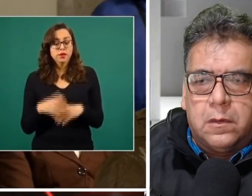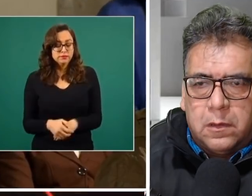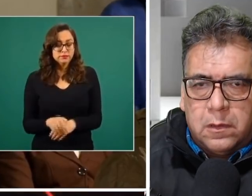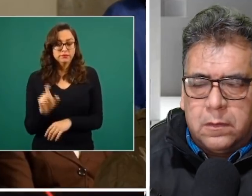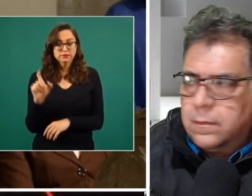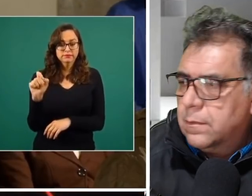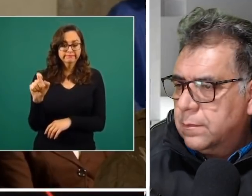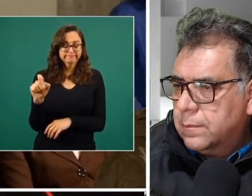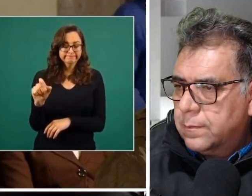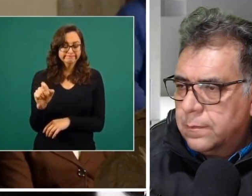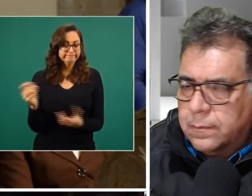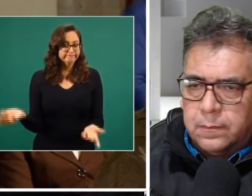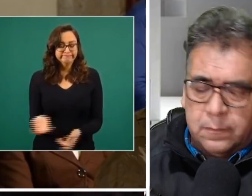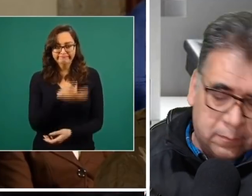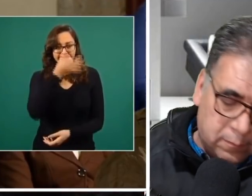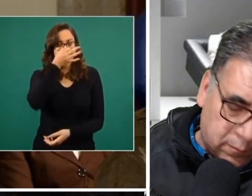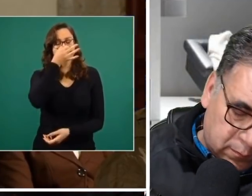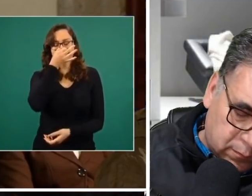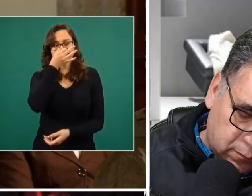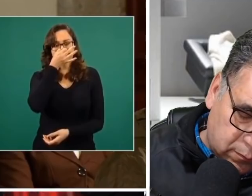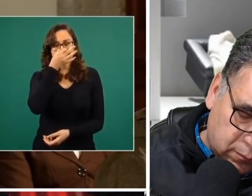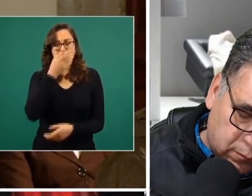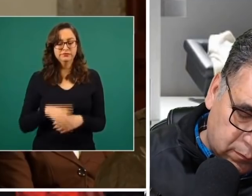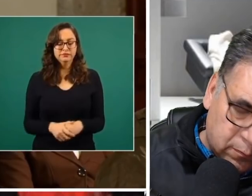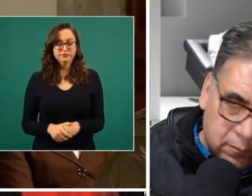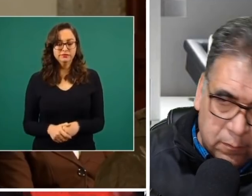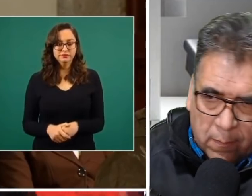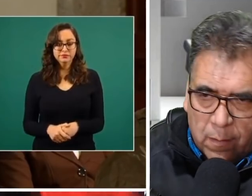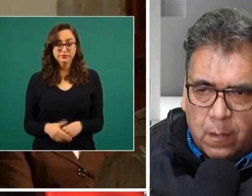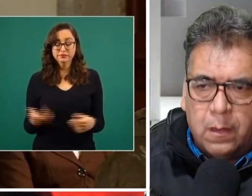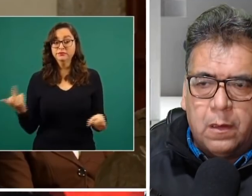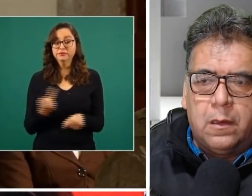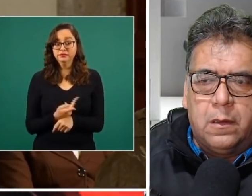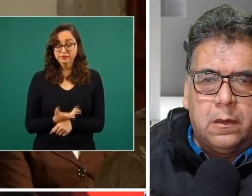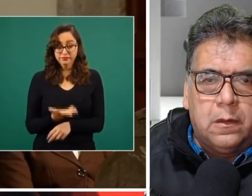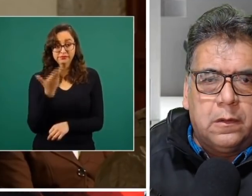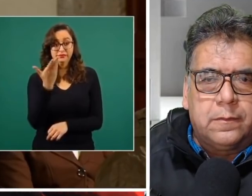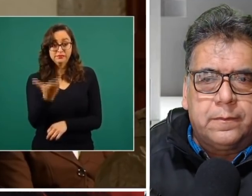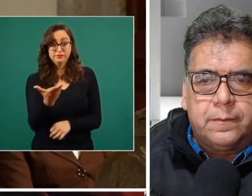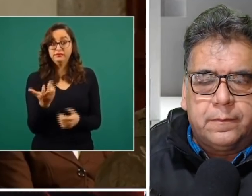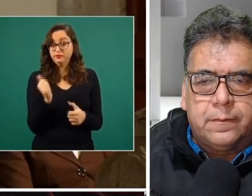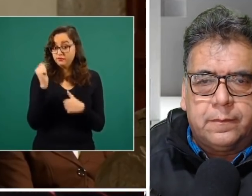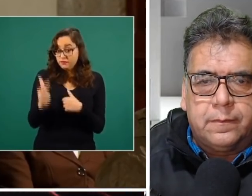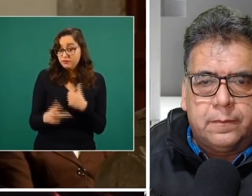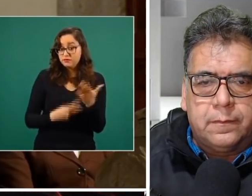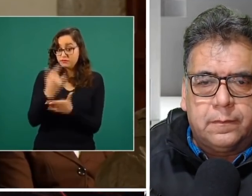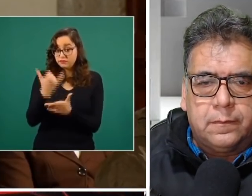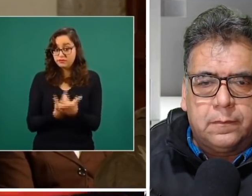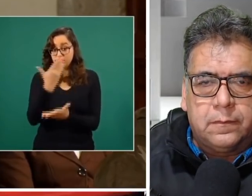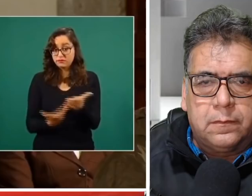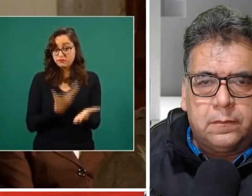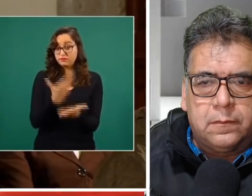a través de estas denuncias que emite la Auditoría Superior de la Federación. Con respecto a eso, ¿usted ha planteado algún proyecto para darle más